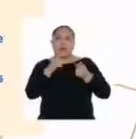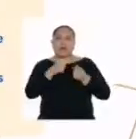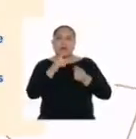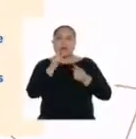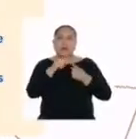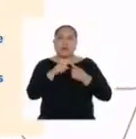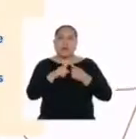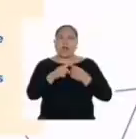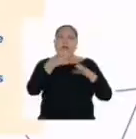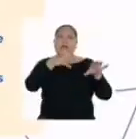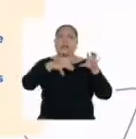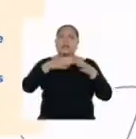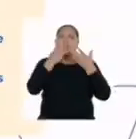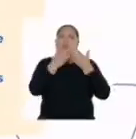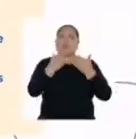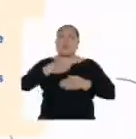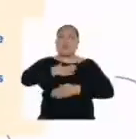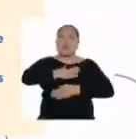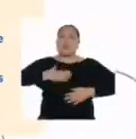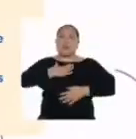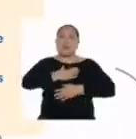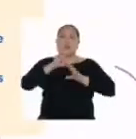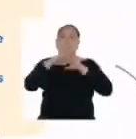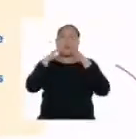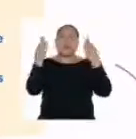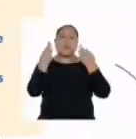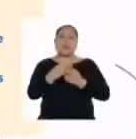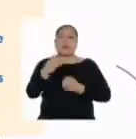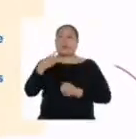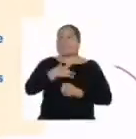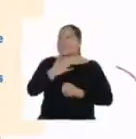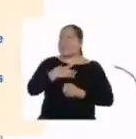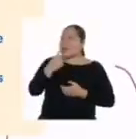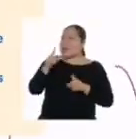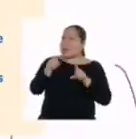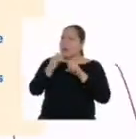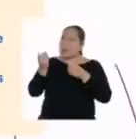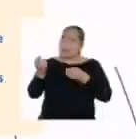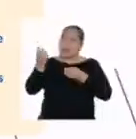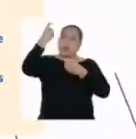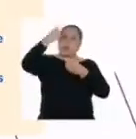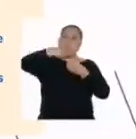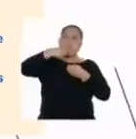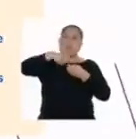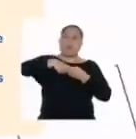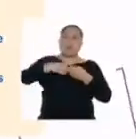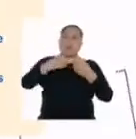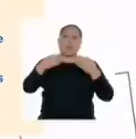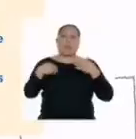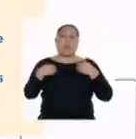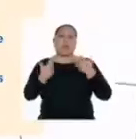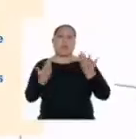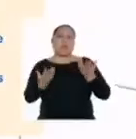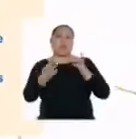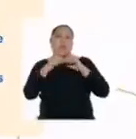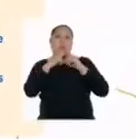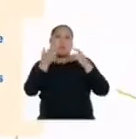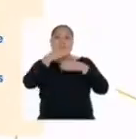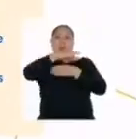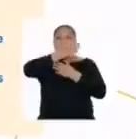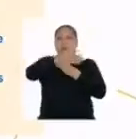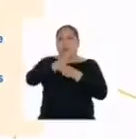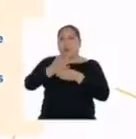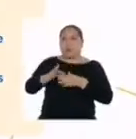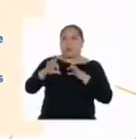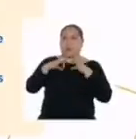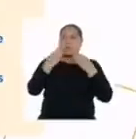es realizar actividades de diversión familiar. Siento que también podría estar incluida en tener sesiones para compartir en